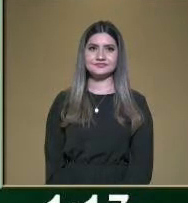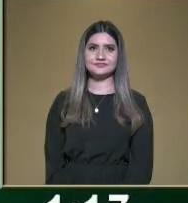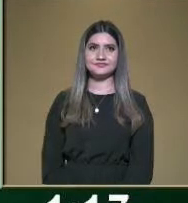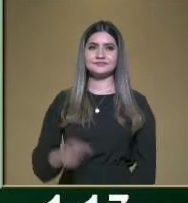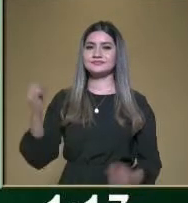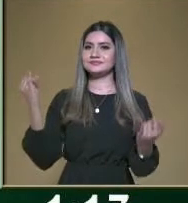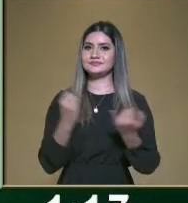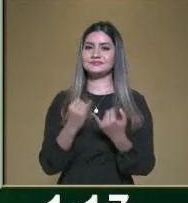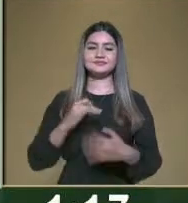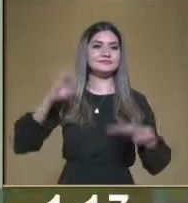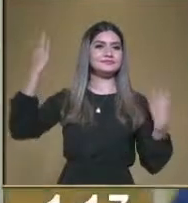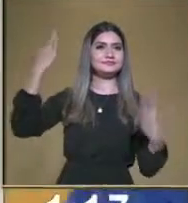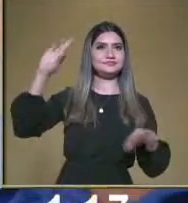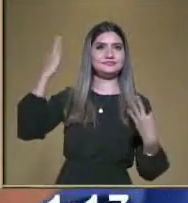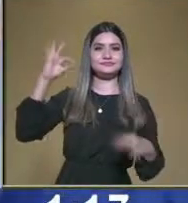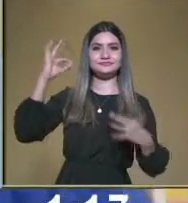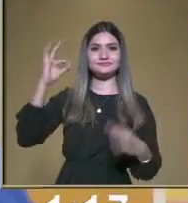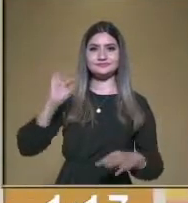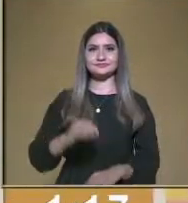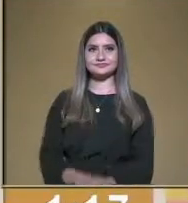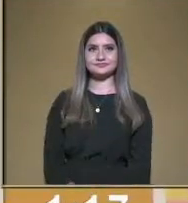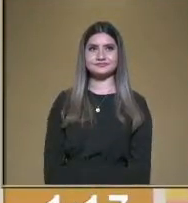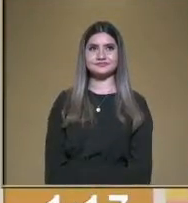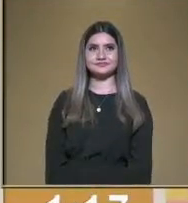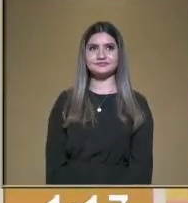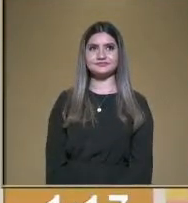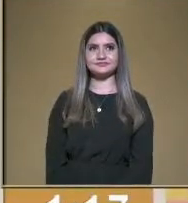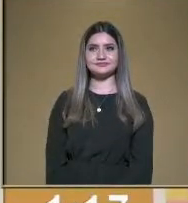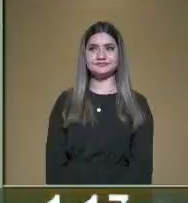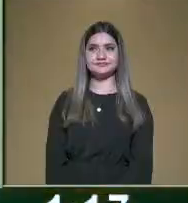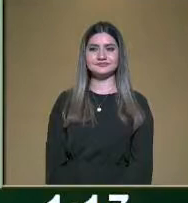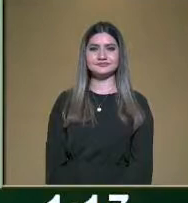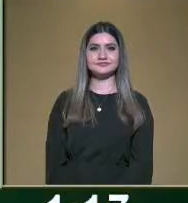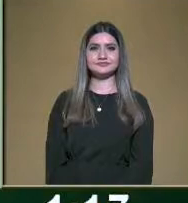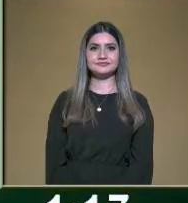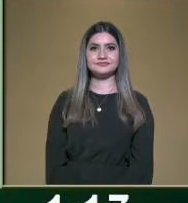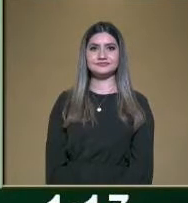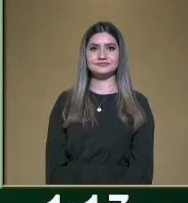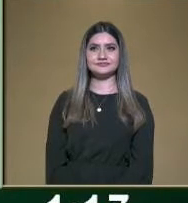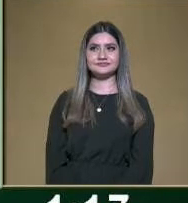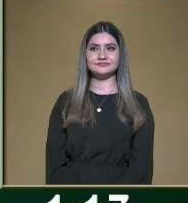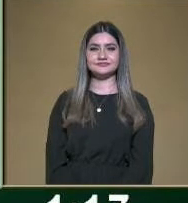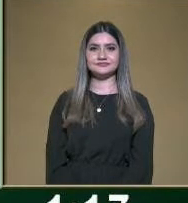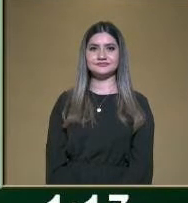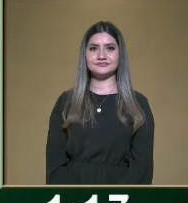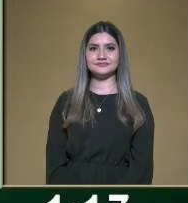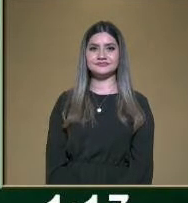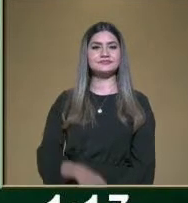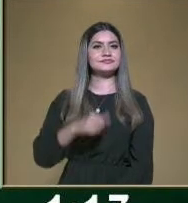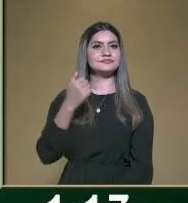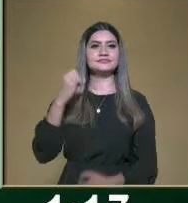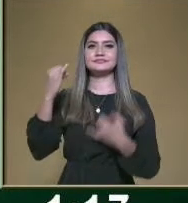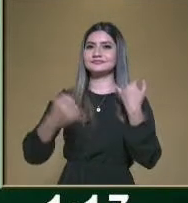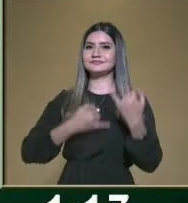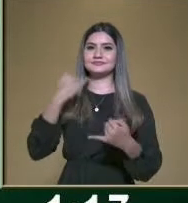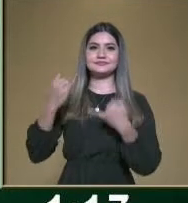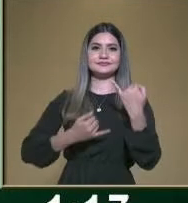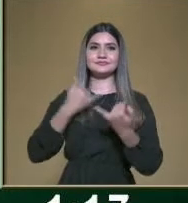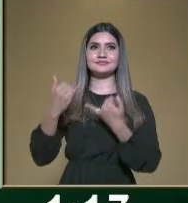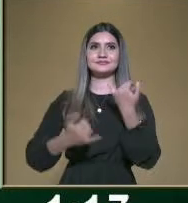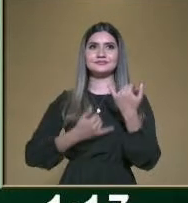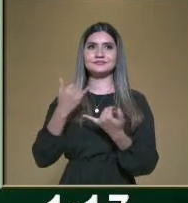fue elaborado por el Departamento de Educación Indígena. Así es, y también tenemos los juegos de patio.